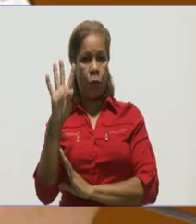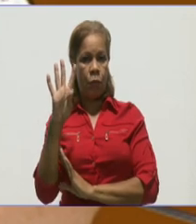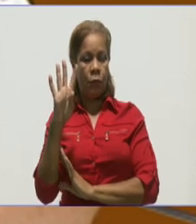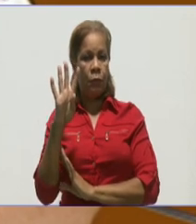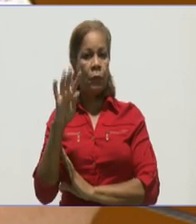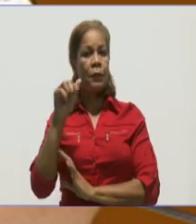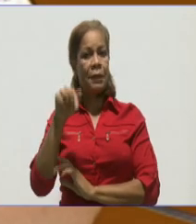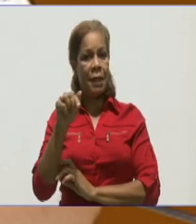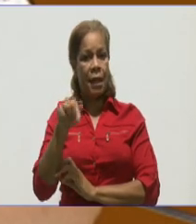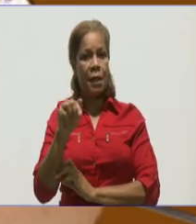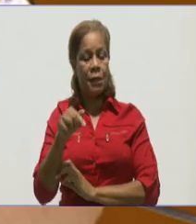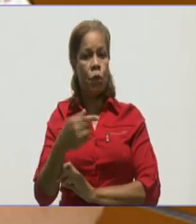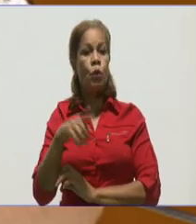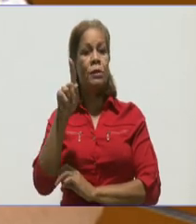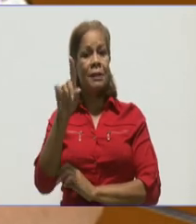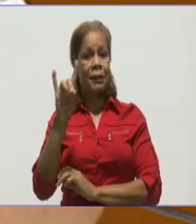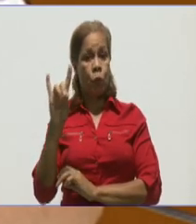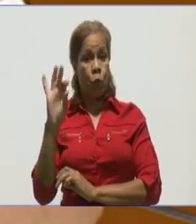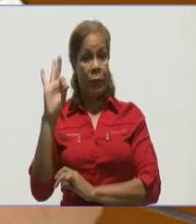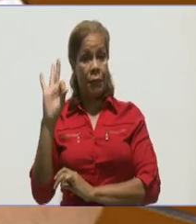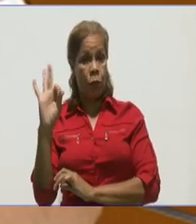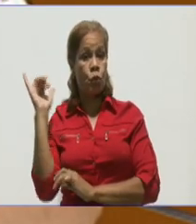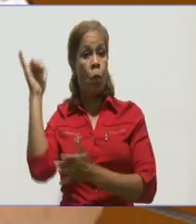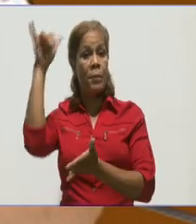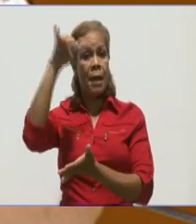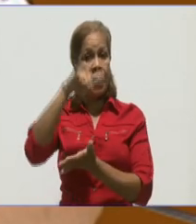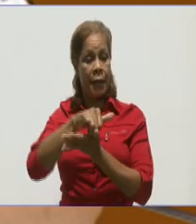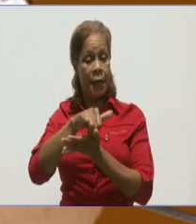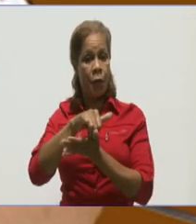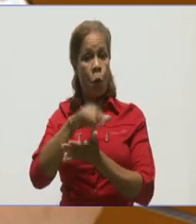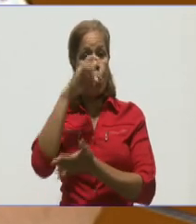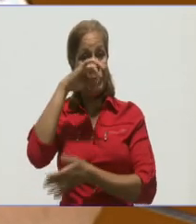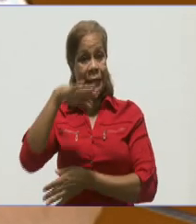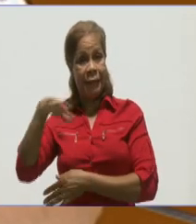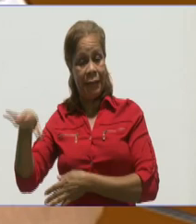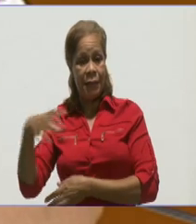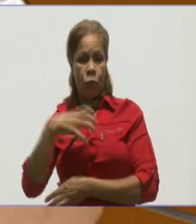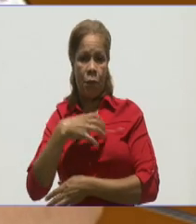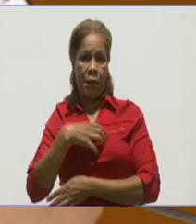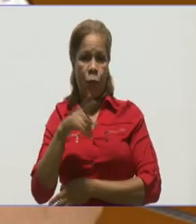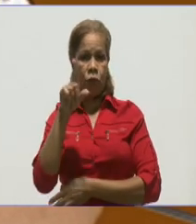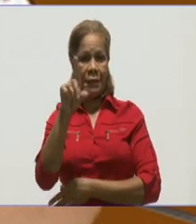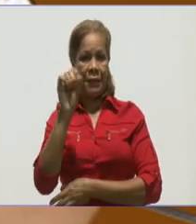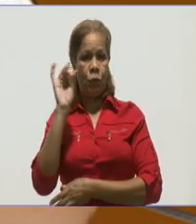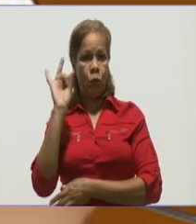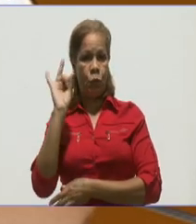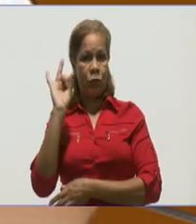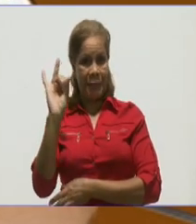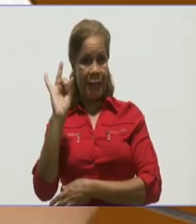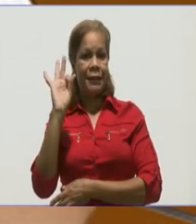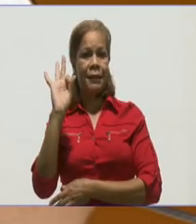autóctonos, 198 viajeros y en la edad pediátrica tenemos ya 178